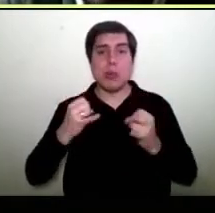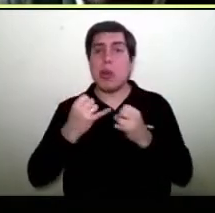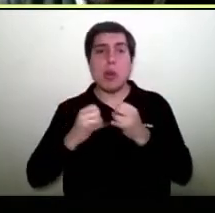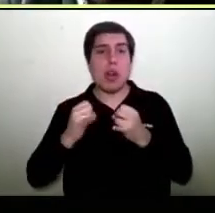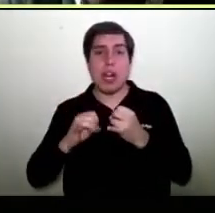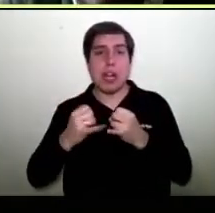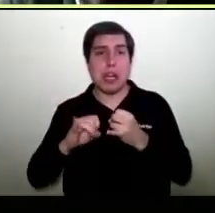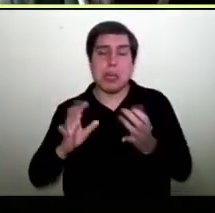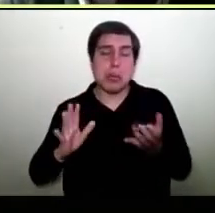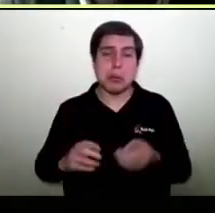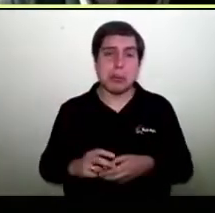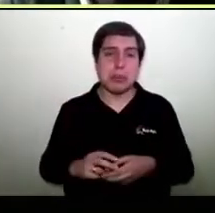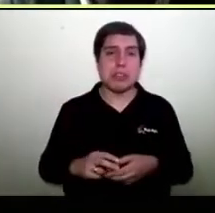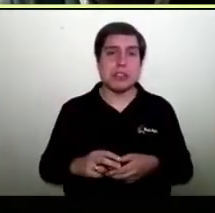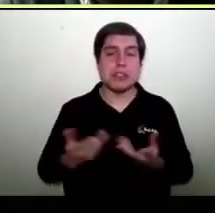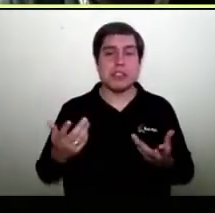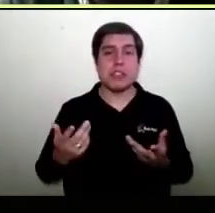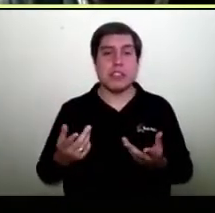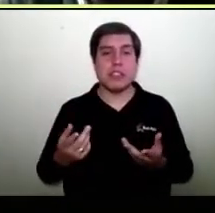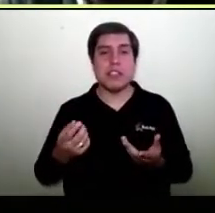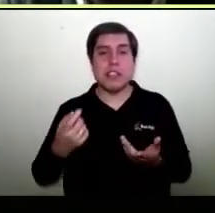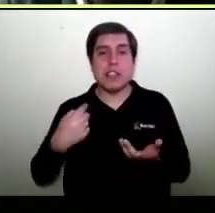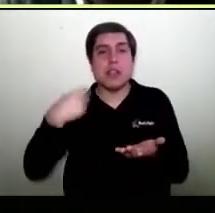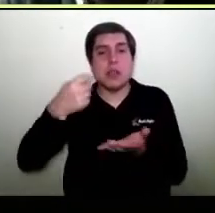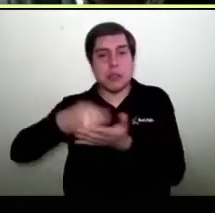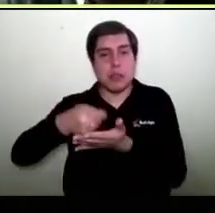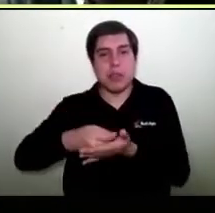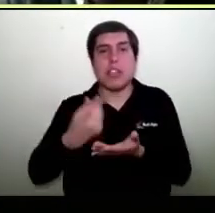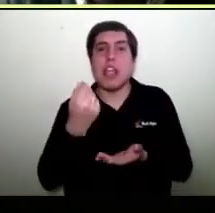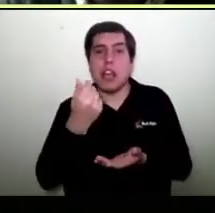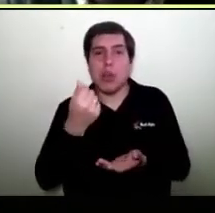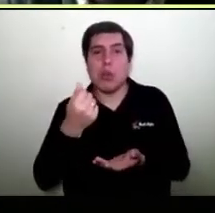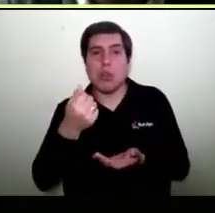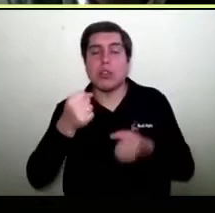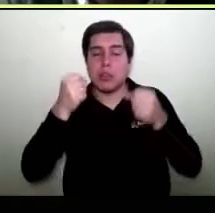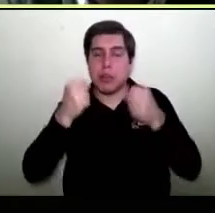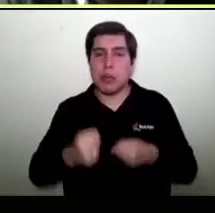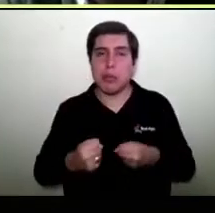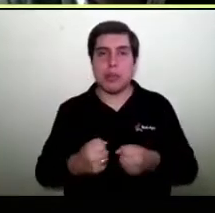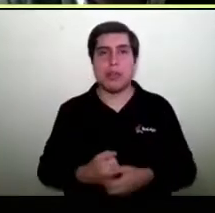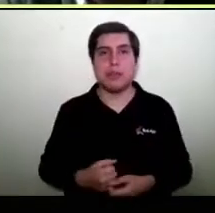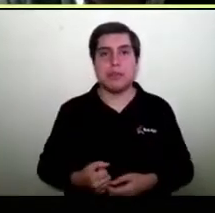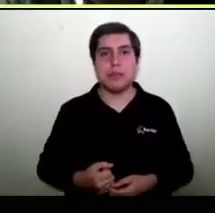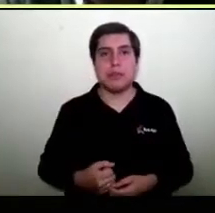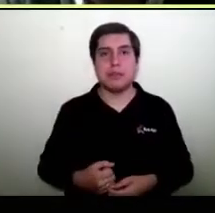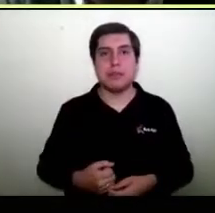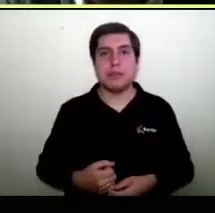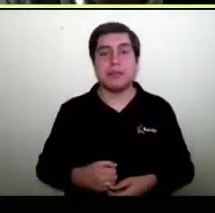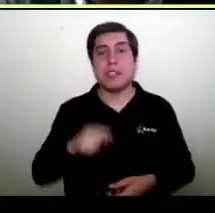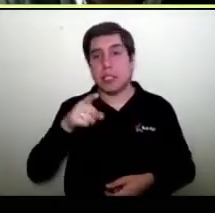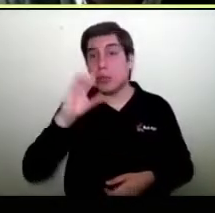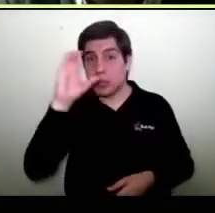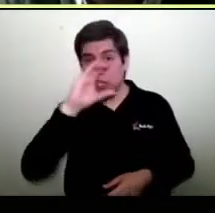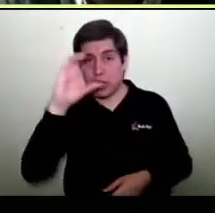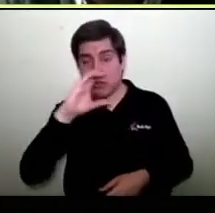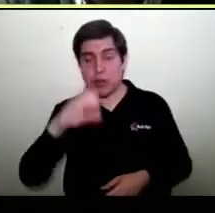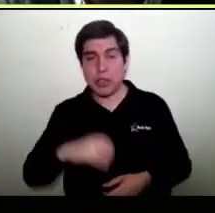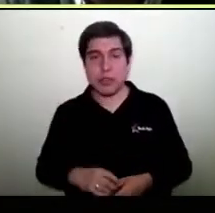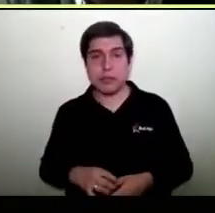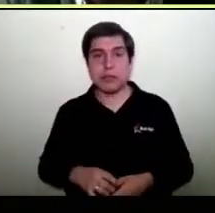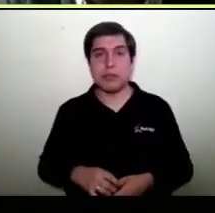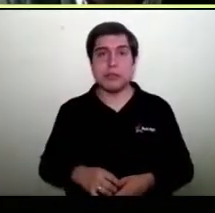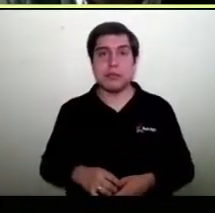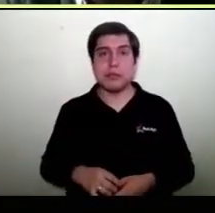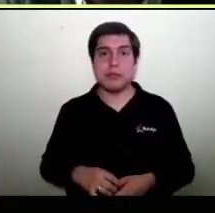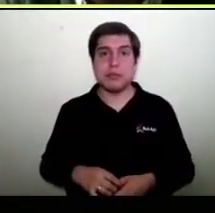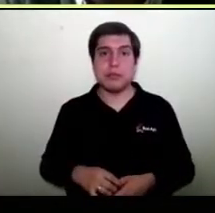membresía, ambas. Revisen bien los costos reales y finales de cada uno de los Marketplace. Claro, uno dice, no, pero